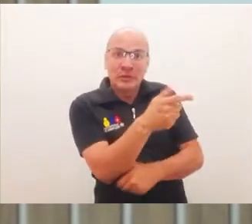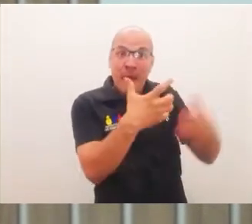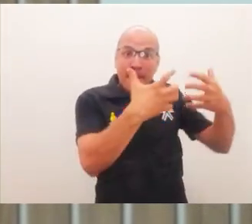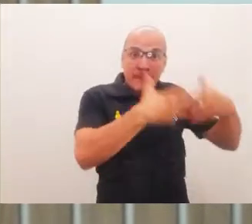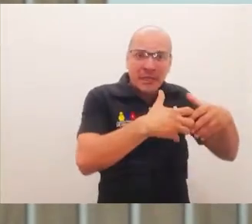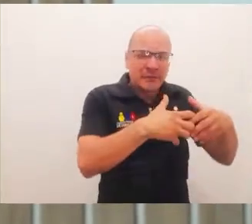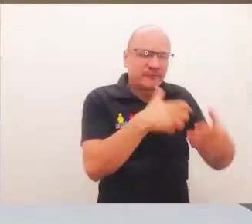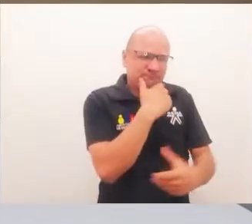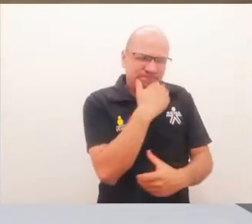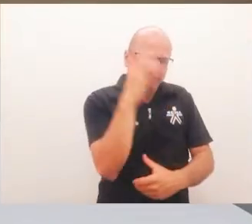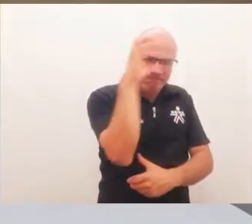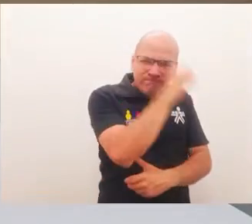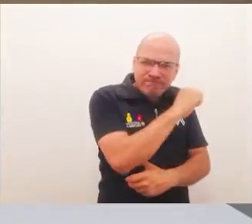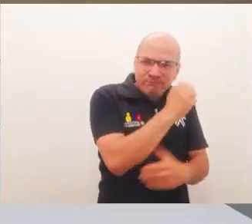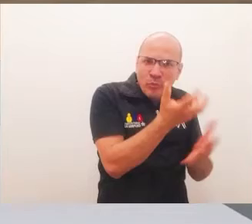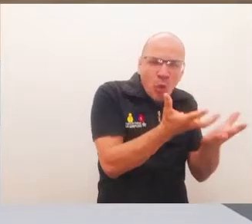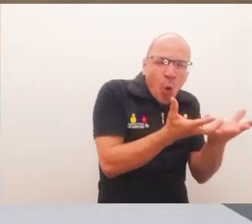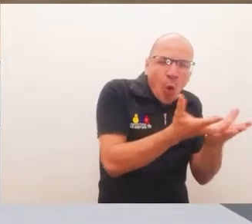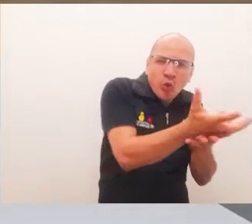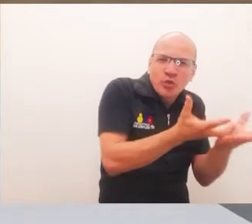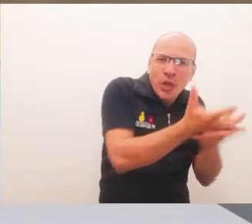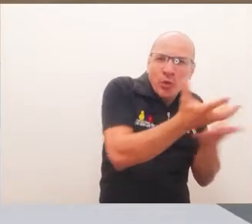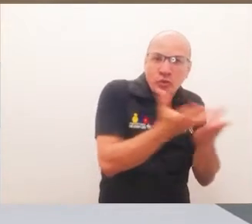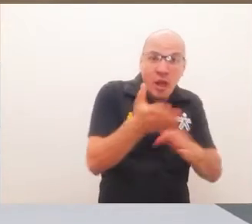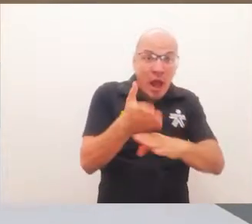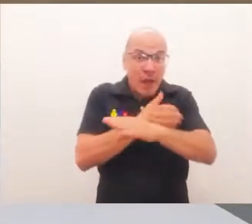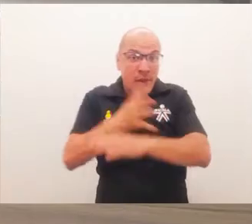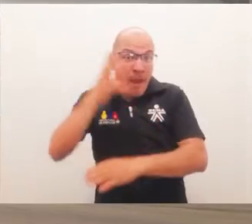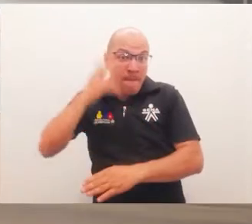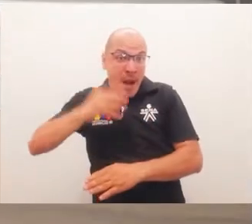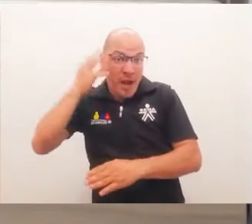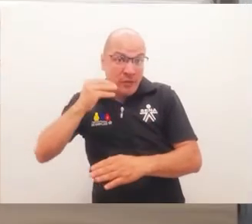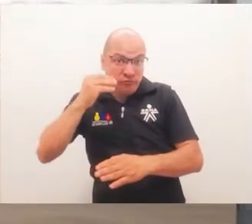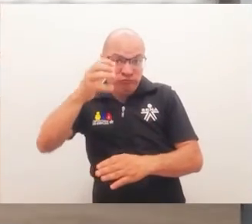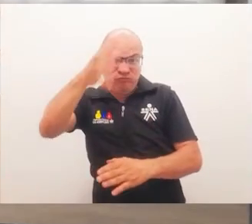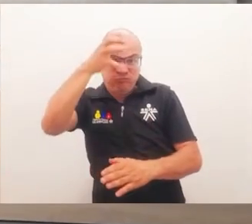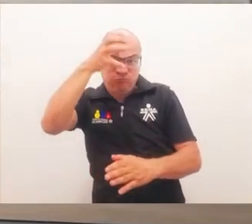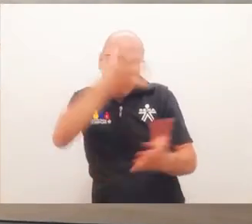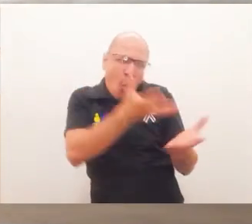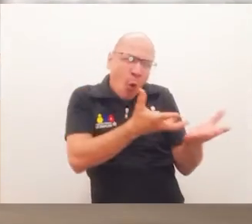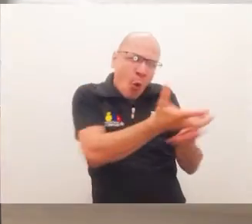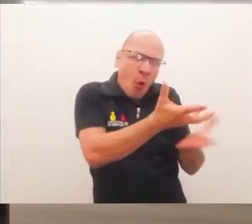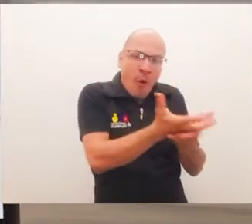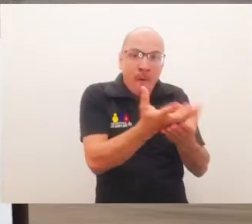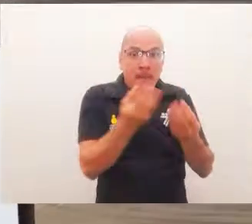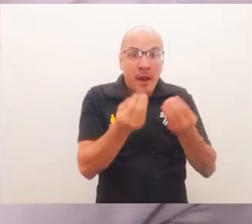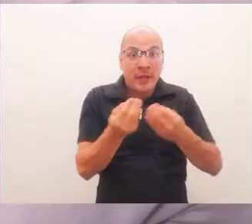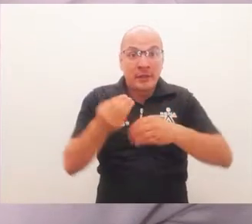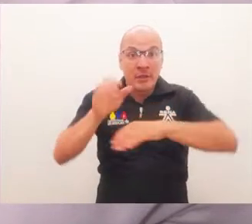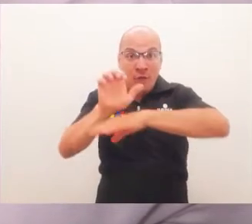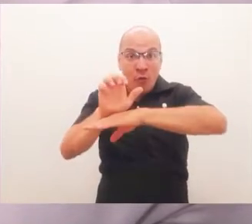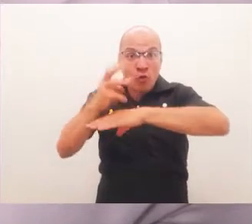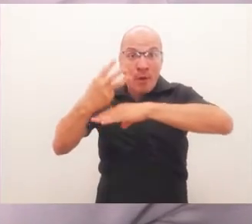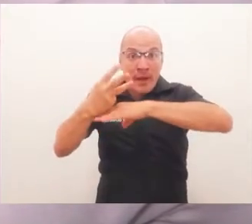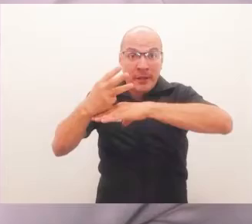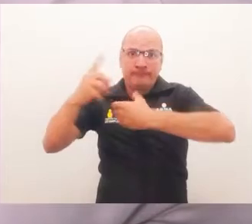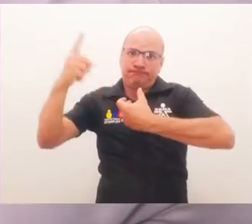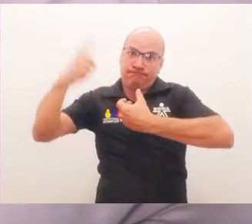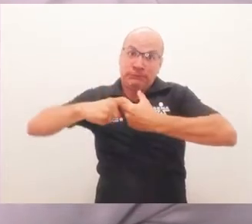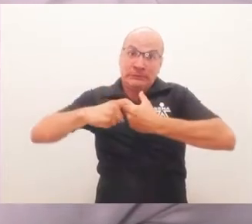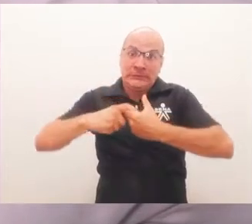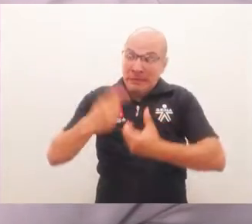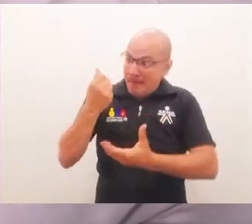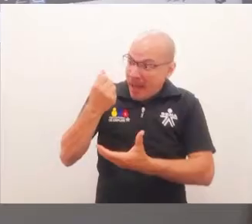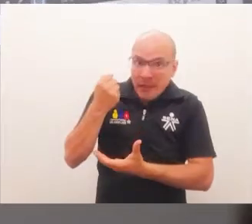les hemos transmitido nuestra experiencia bajo nuestra óptica y lo que hemos hecho. ¿Para qué? Para que se vinculen a Fundo Emprender porque